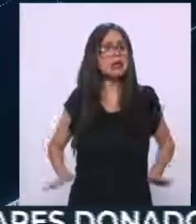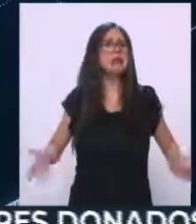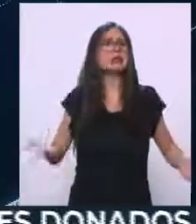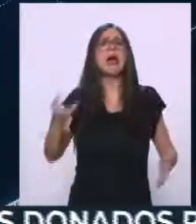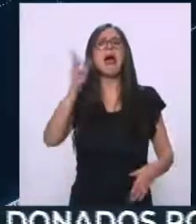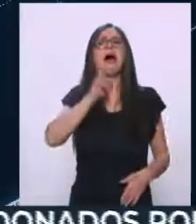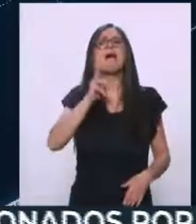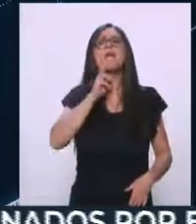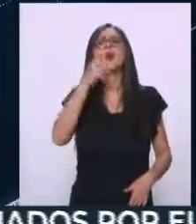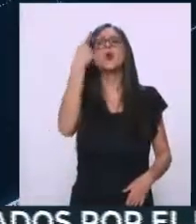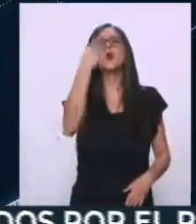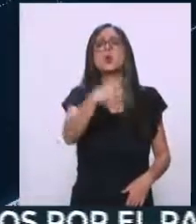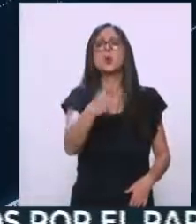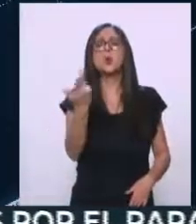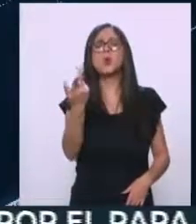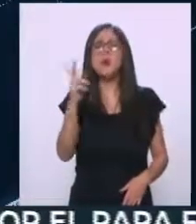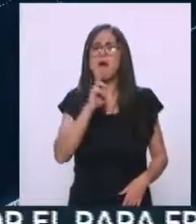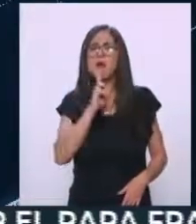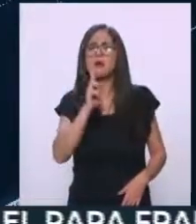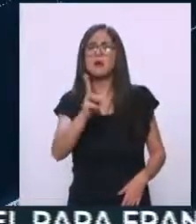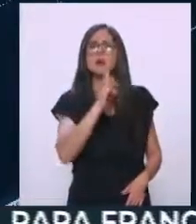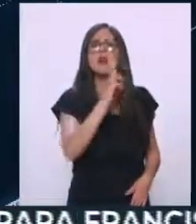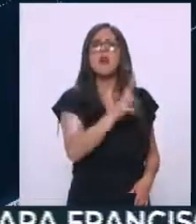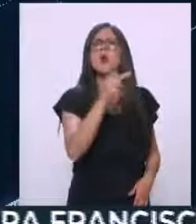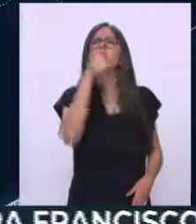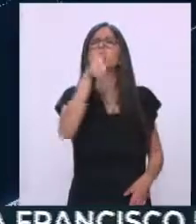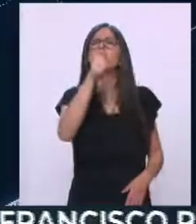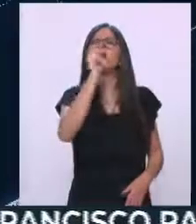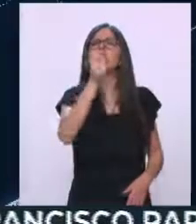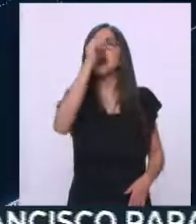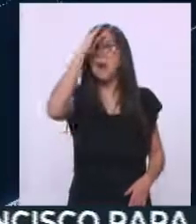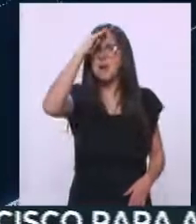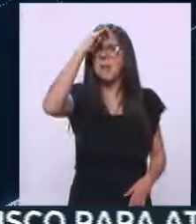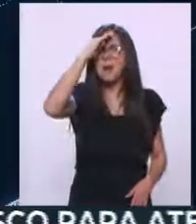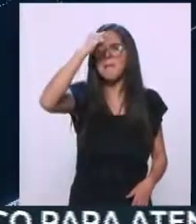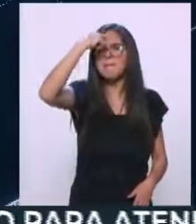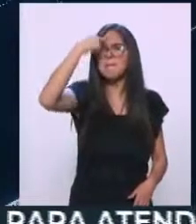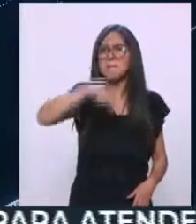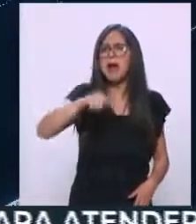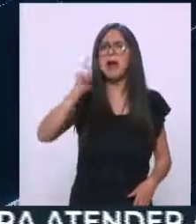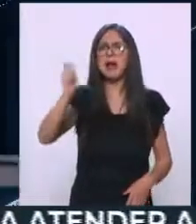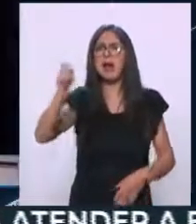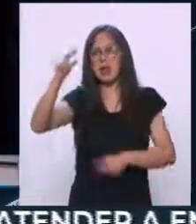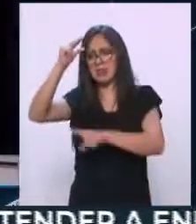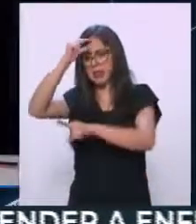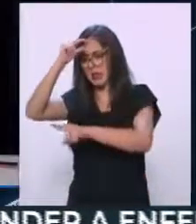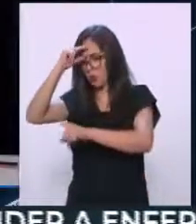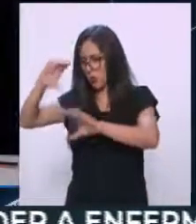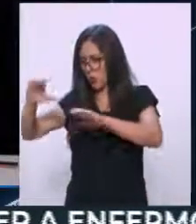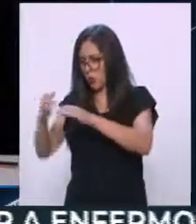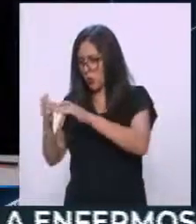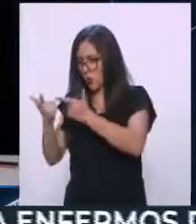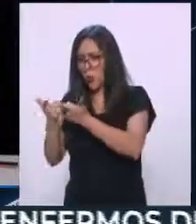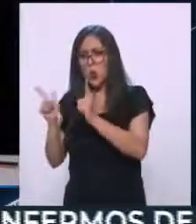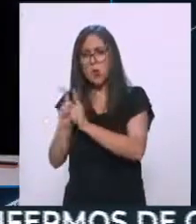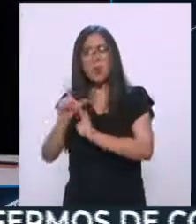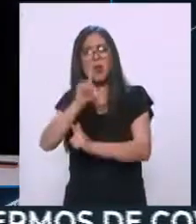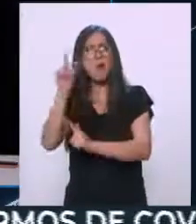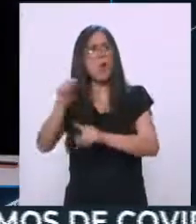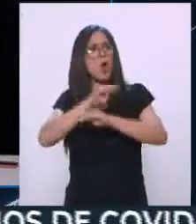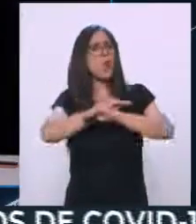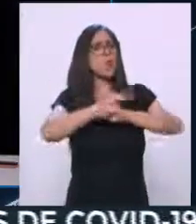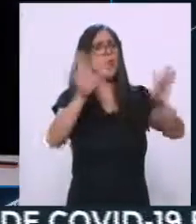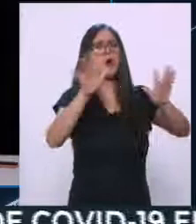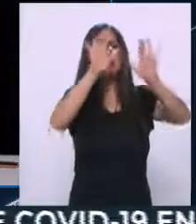que nos diera sus respuestas orgánicas. ¿Qué piensan? O ¿qué hacen listas para ser intelectual y publicar una carta? Pues pensar, pensar, ¿no?